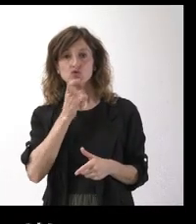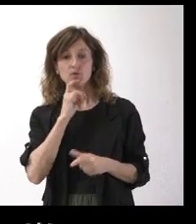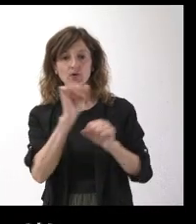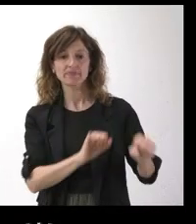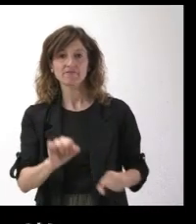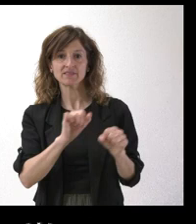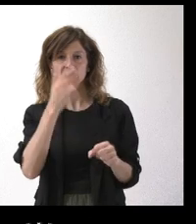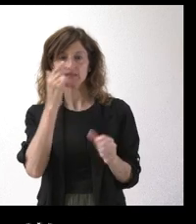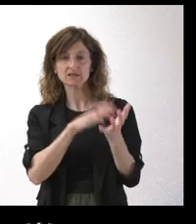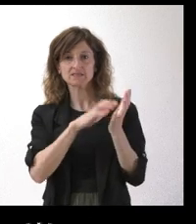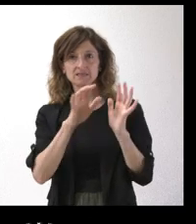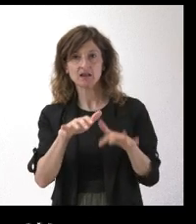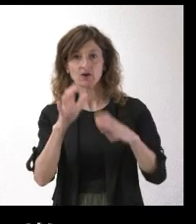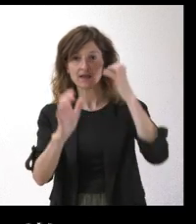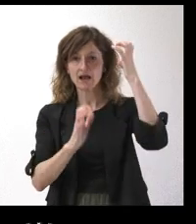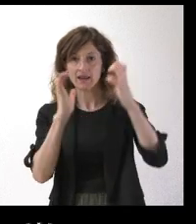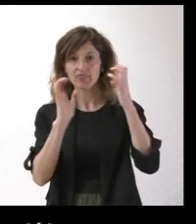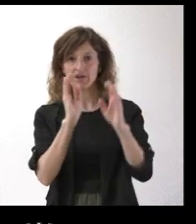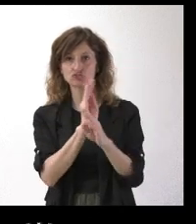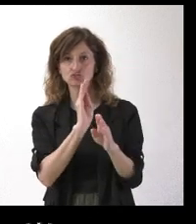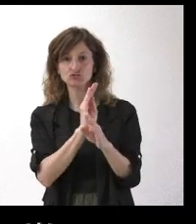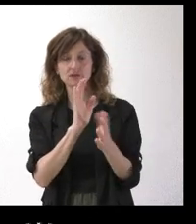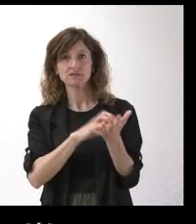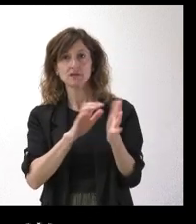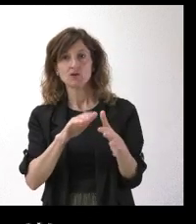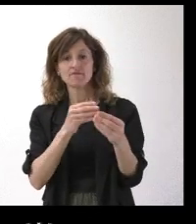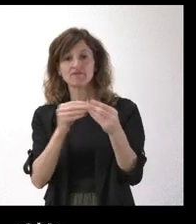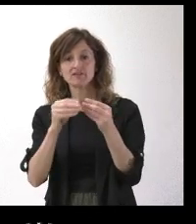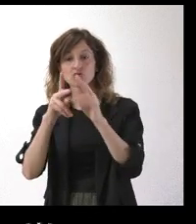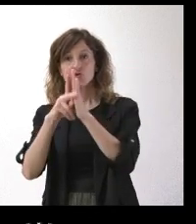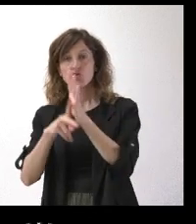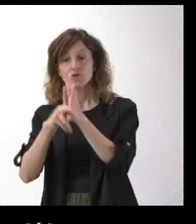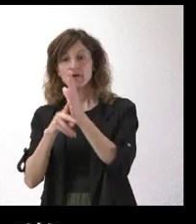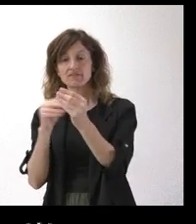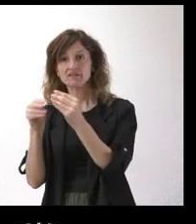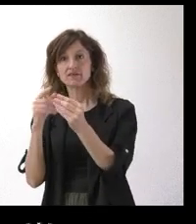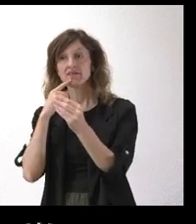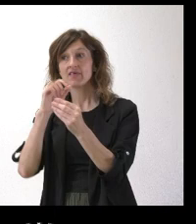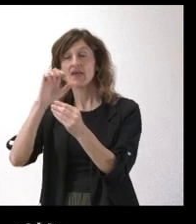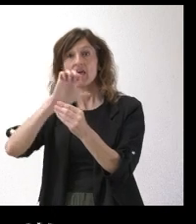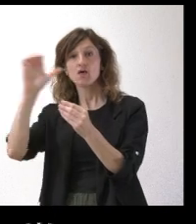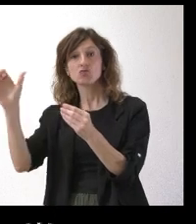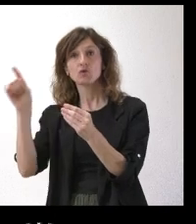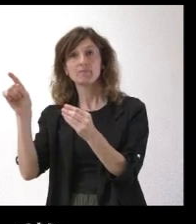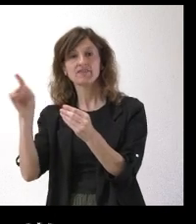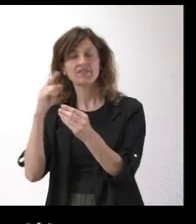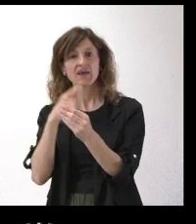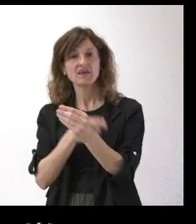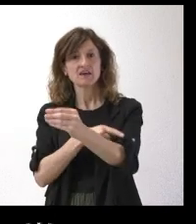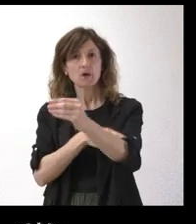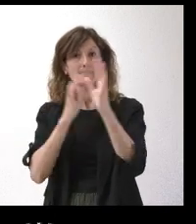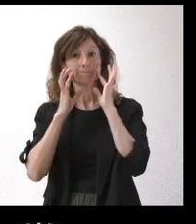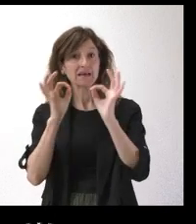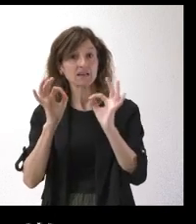los intereses de Castilla y León y de los ganaderos de Castilla y León flexibilizando una normativa de la que advierte la Comisión Europea como que es extremadamente peligrosa